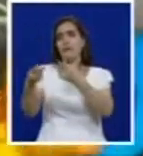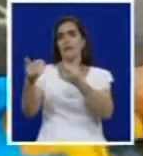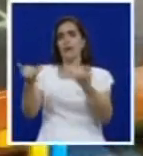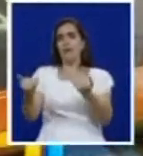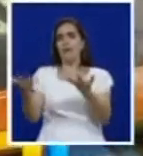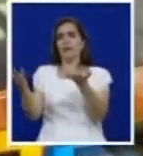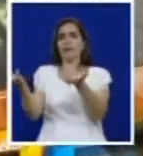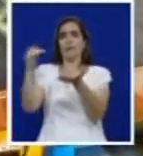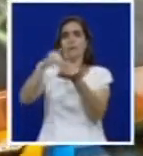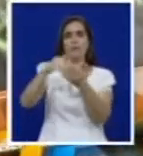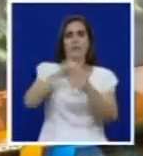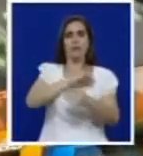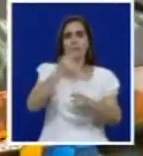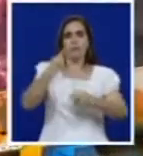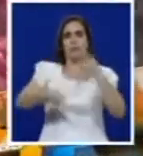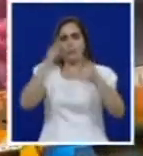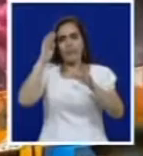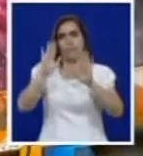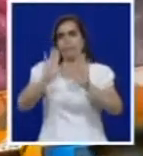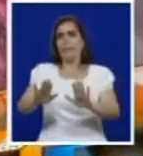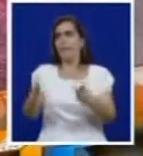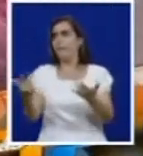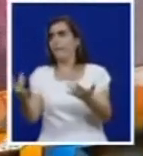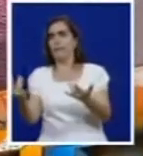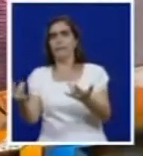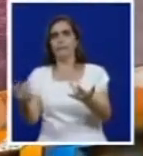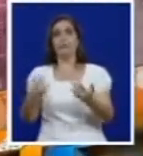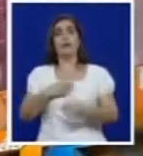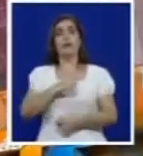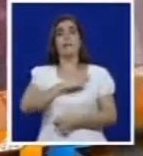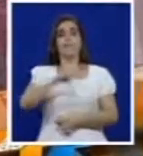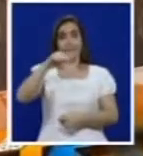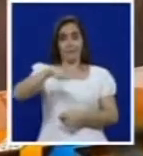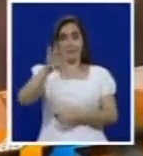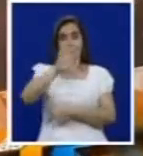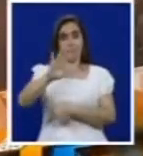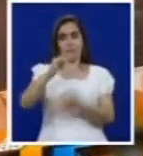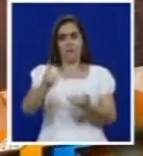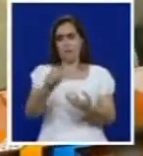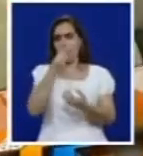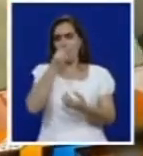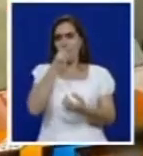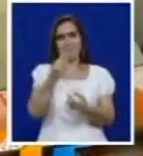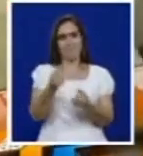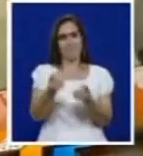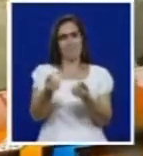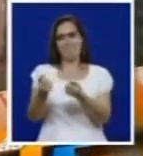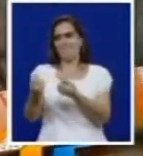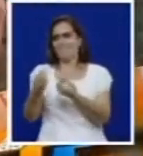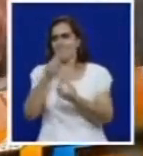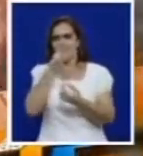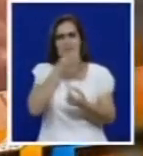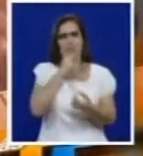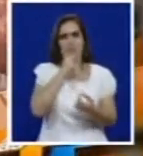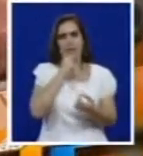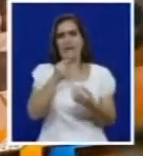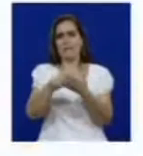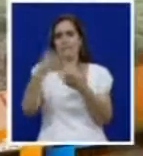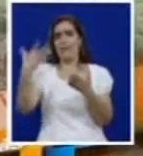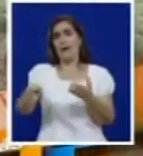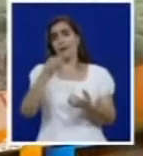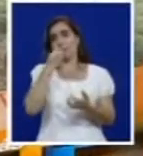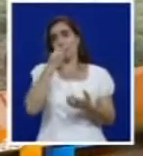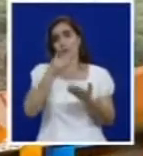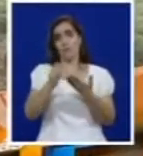protestas que se cumplen en Nariño. En el valle crece el desabastecimiento y la especulación en los precios de los alimentos.